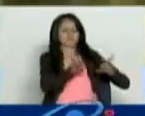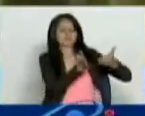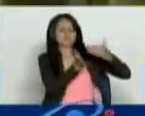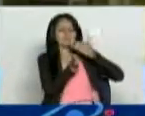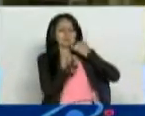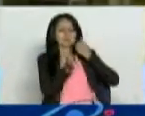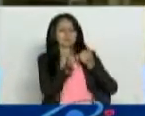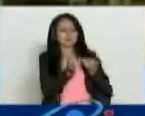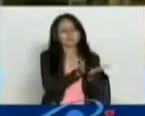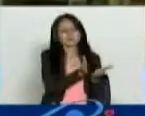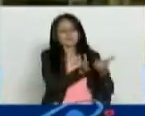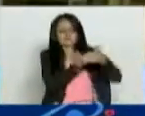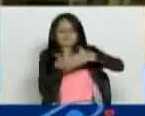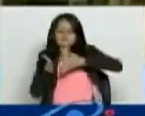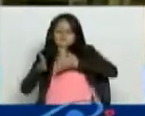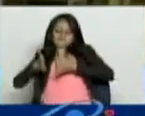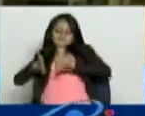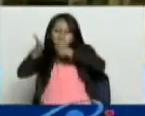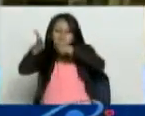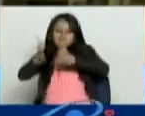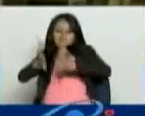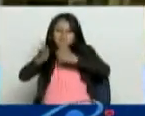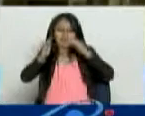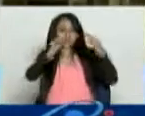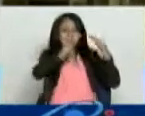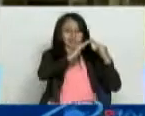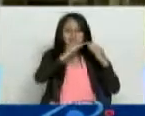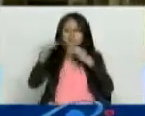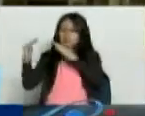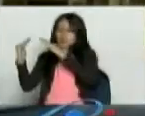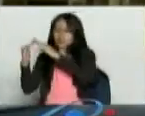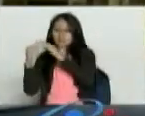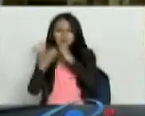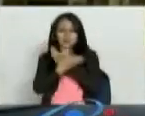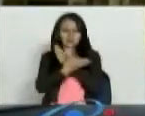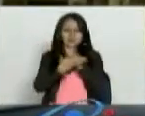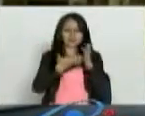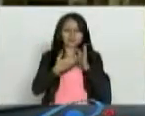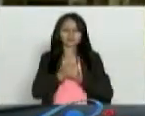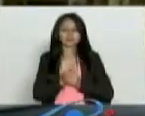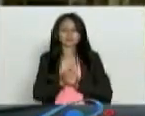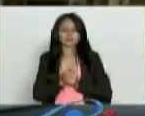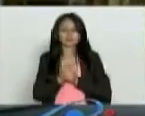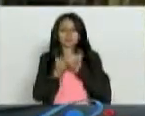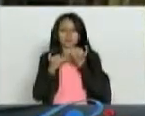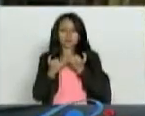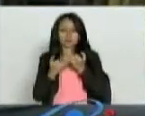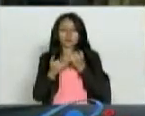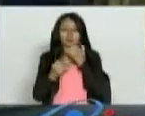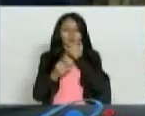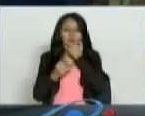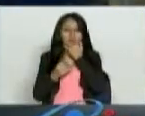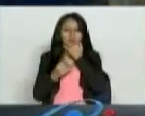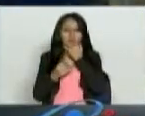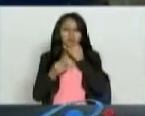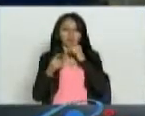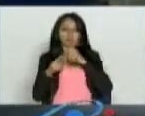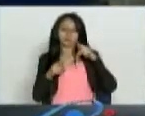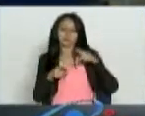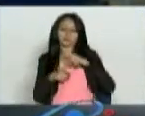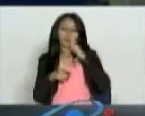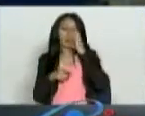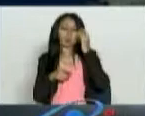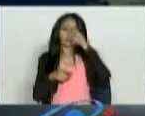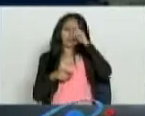medio de las dos casas para dividir físicamente los terrenos. En esos días, pasó por ahí un carpintero